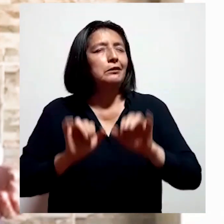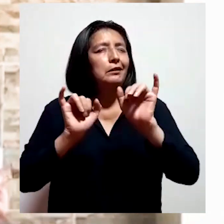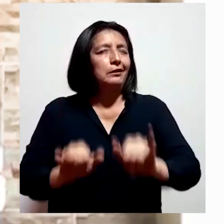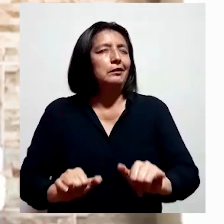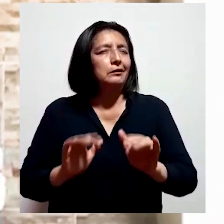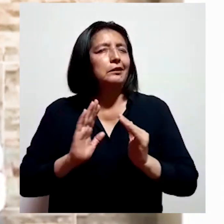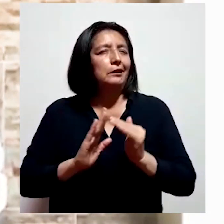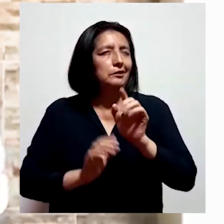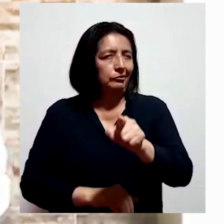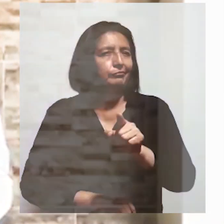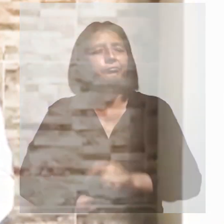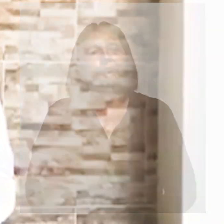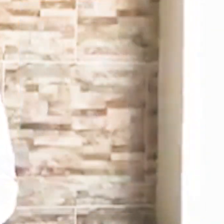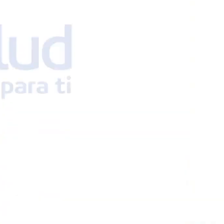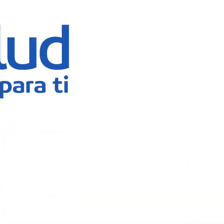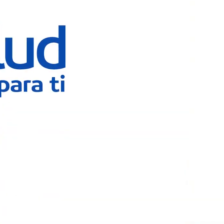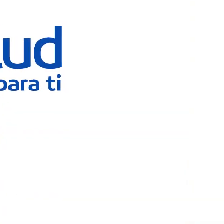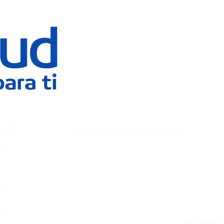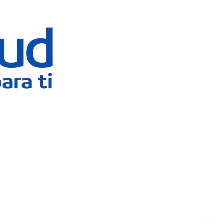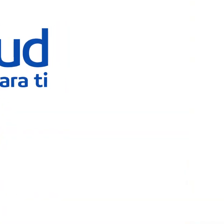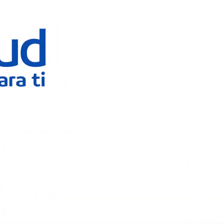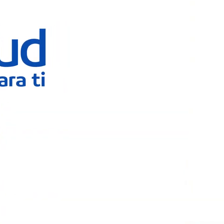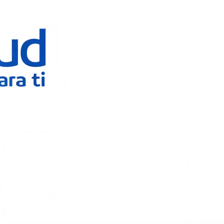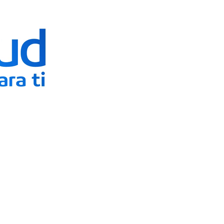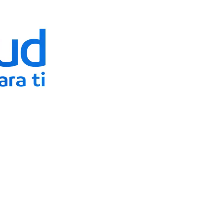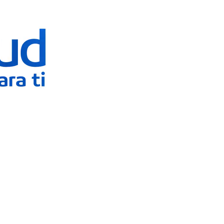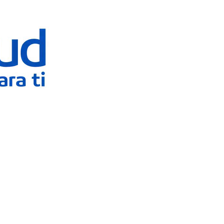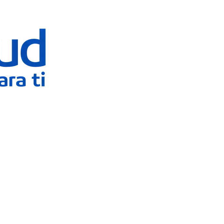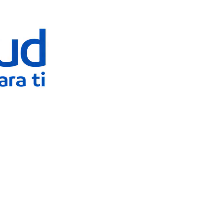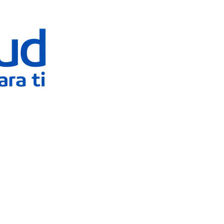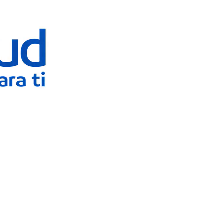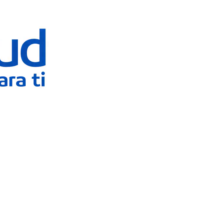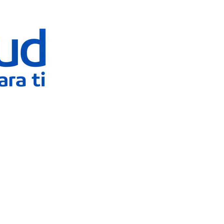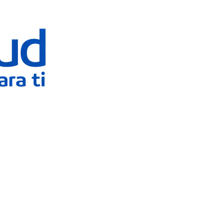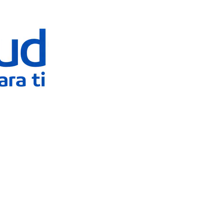importante, quédate en casa. Gracias.